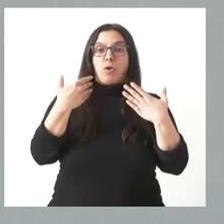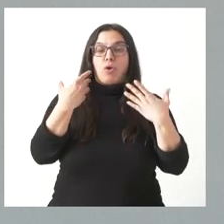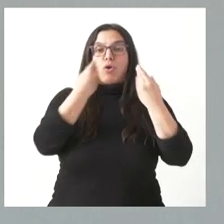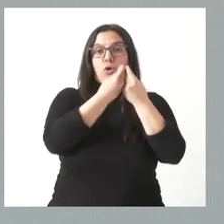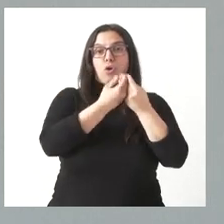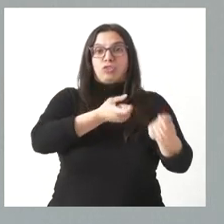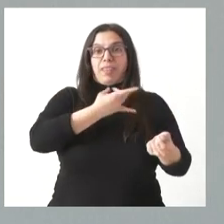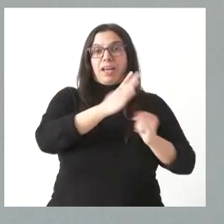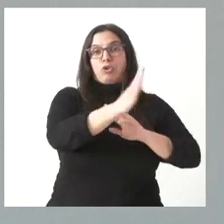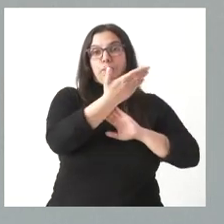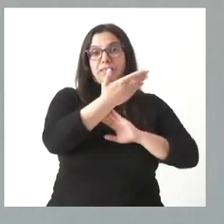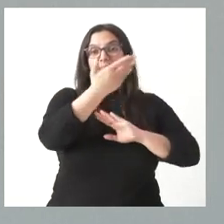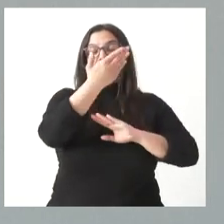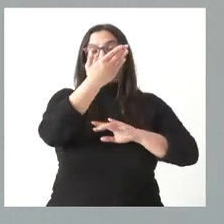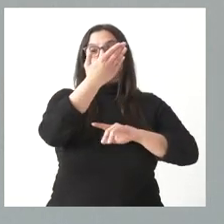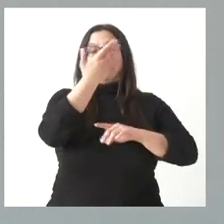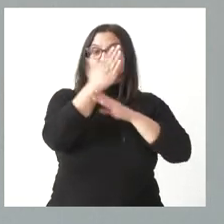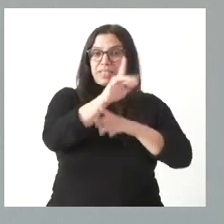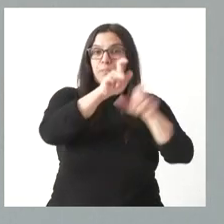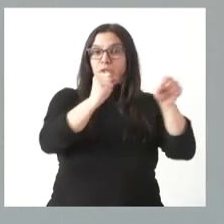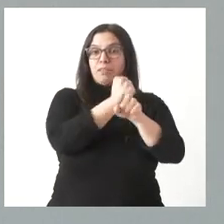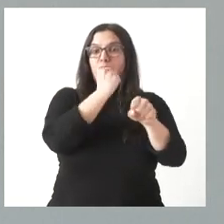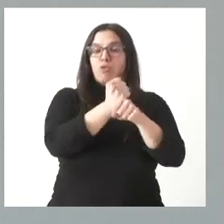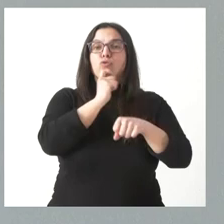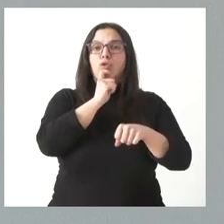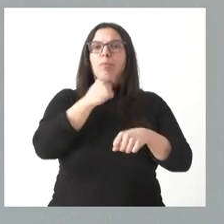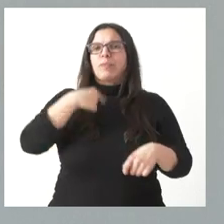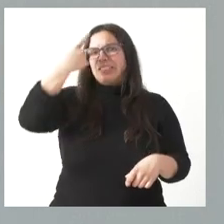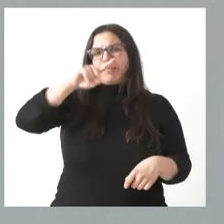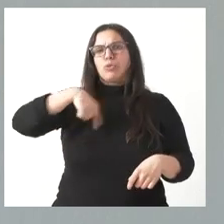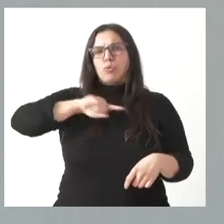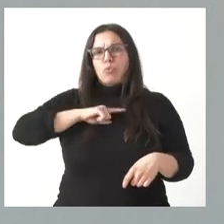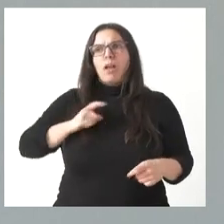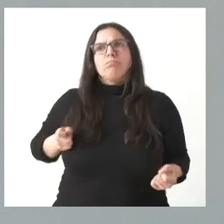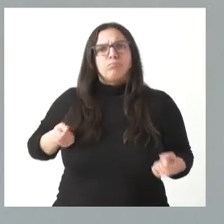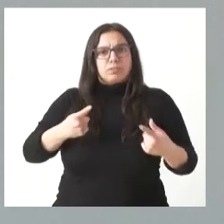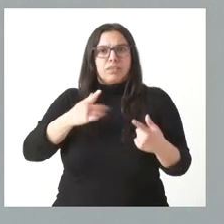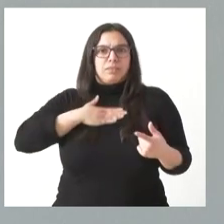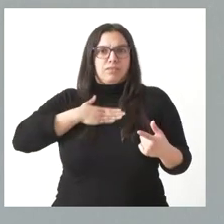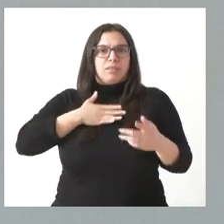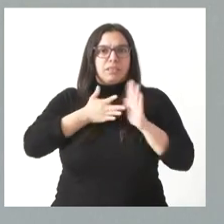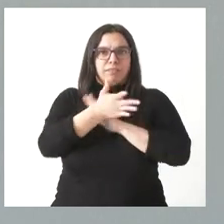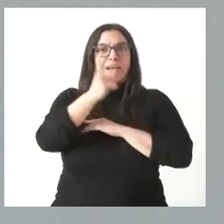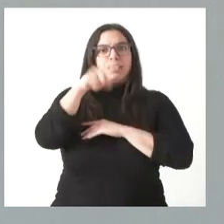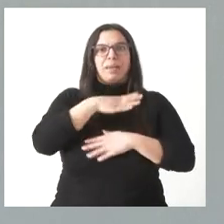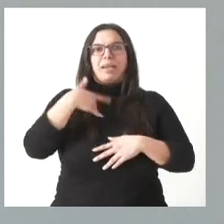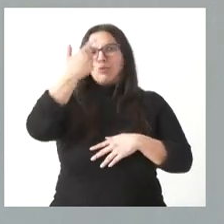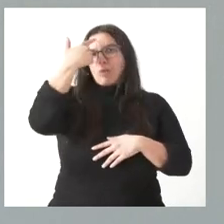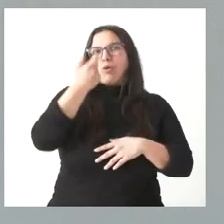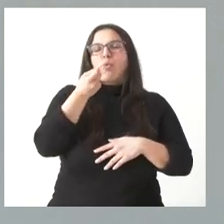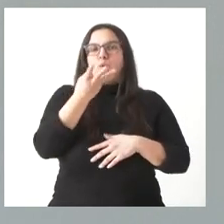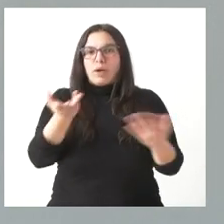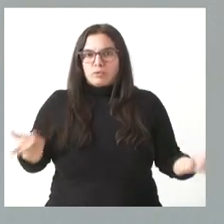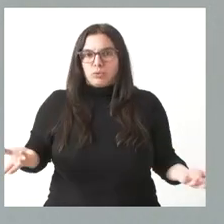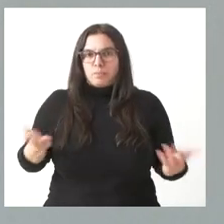trabajadores de esta actividad. Somos conscientes que va a tener un coste para la Administración. ¿Cómo va a ser el coste? Pues esto es también lo que queremos ver. Para nosotros es mucho